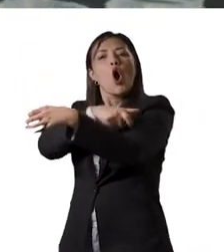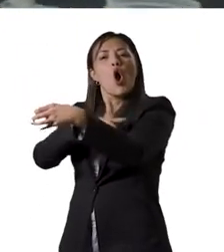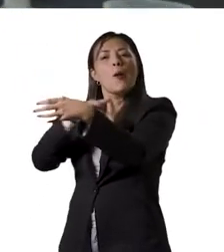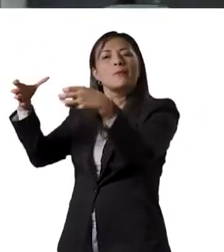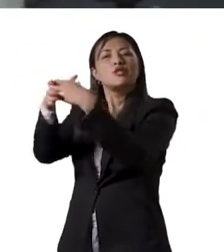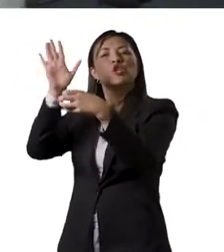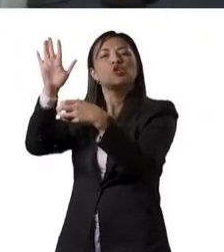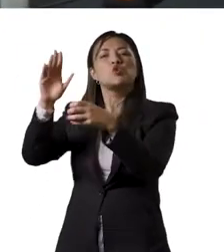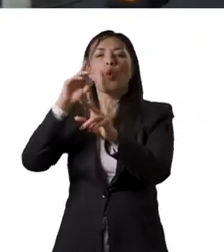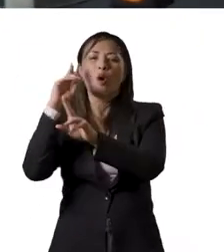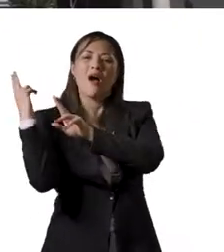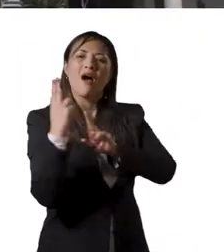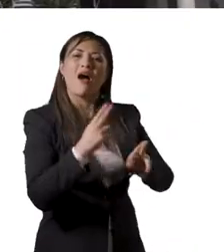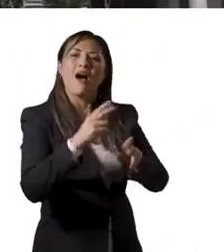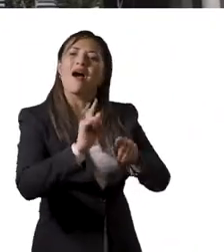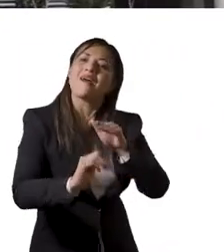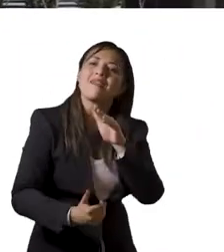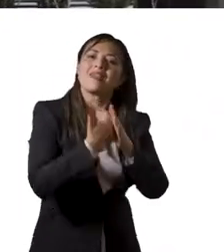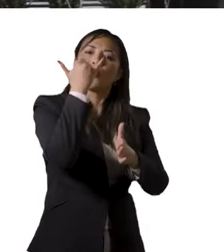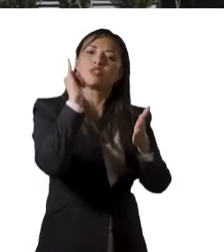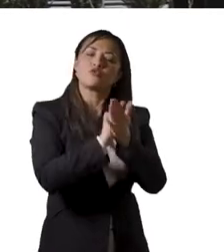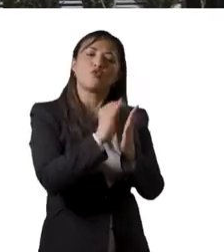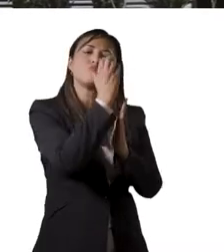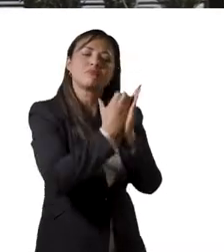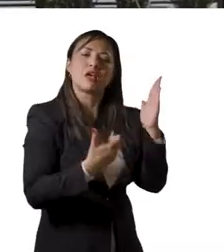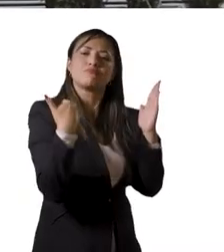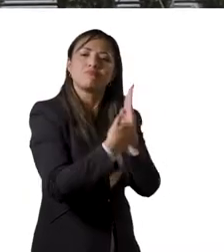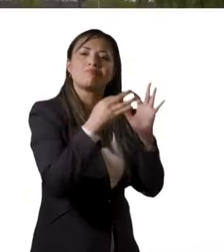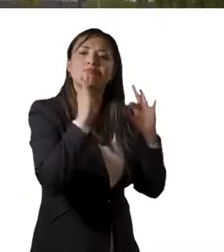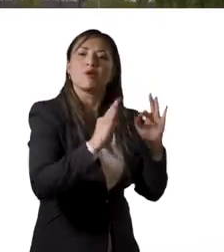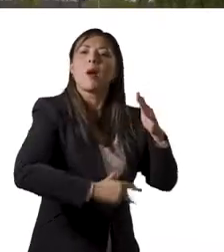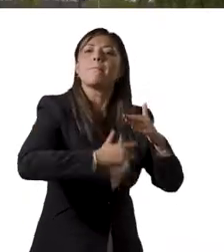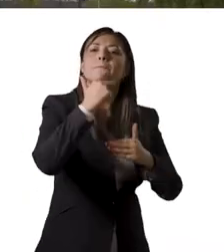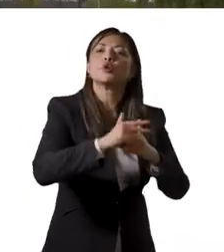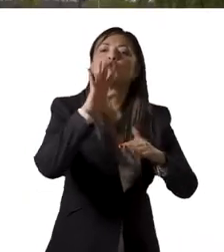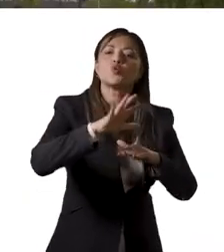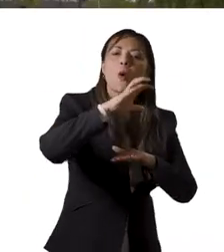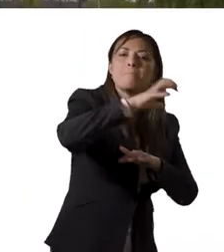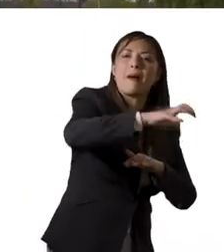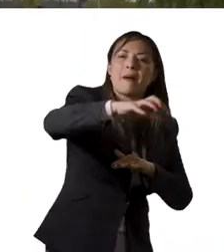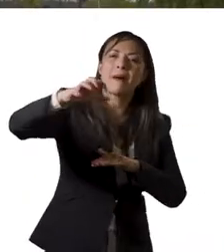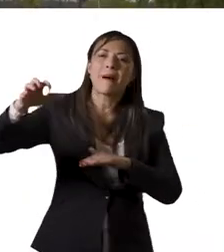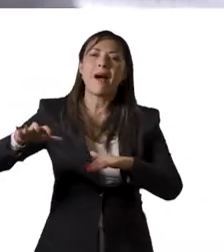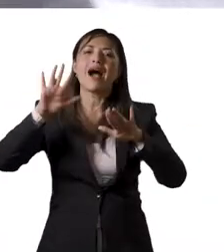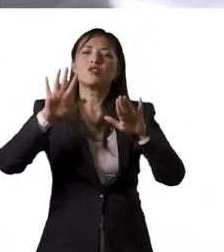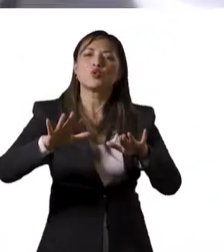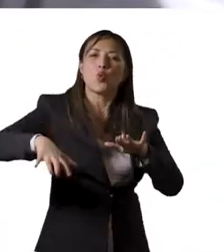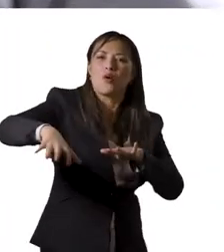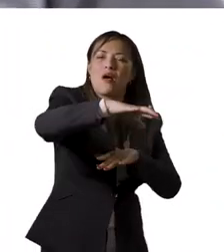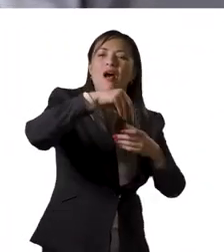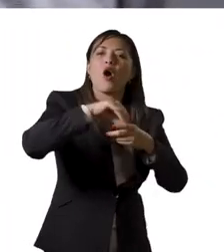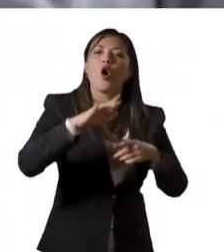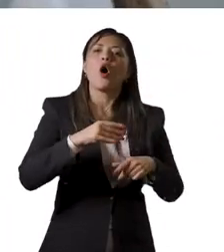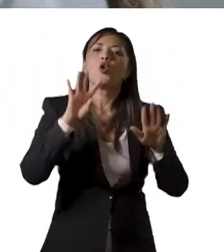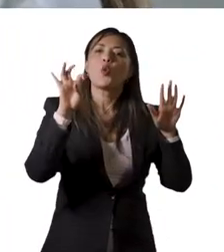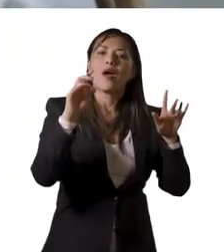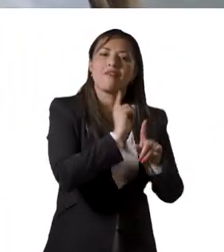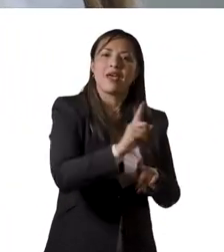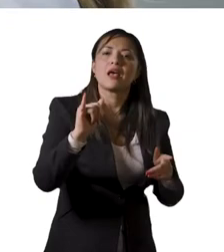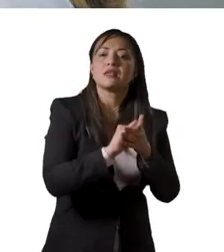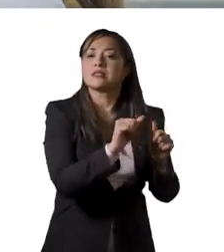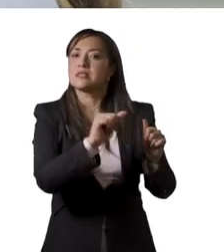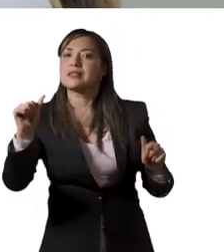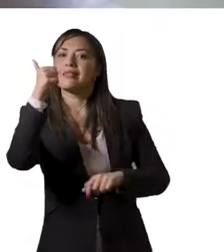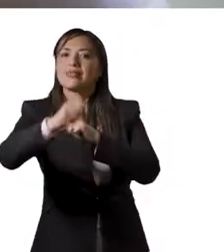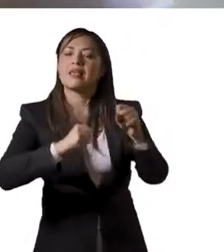del Consejo Nacional de Acreditación la renovación de la acreditación institucional como proyecto multicampus para sus nueve sedes